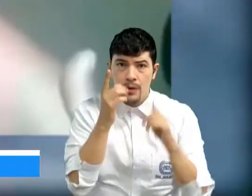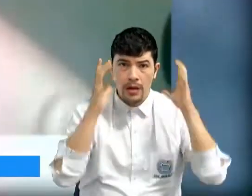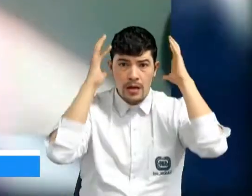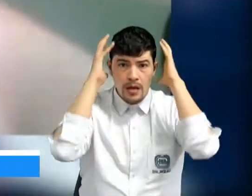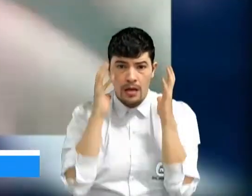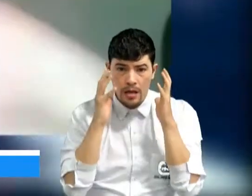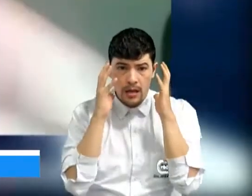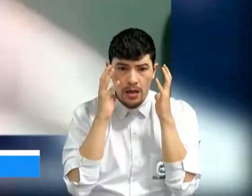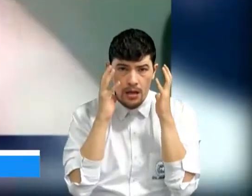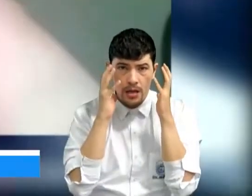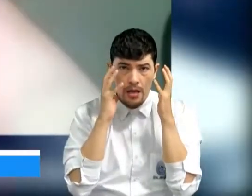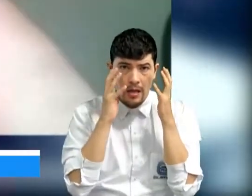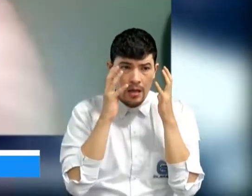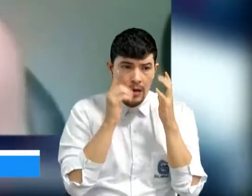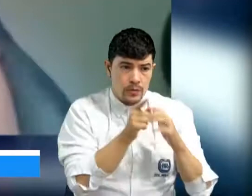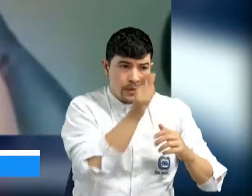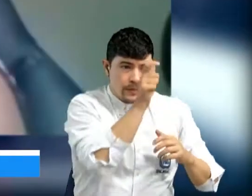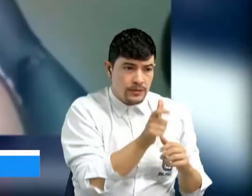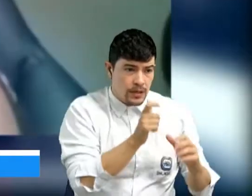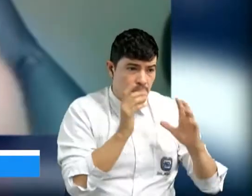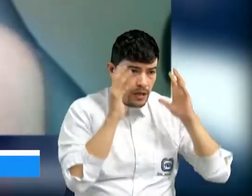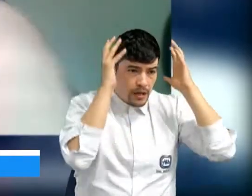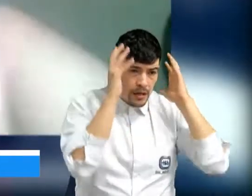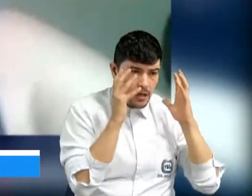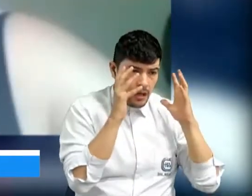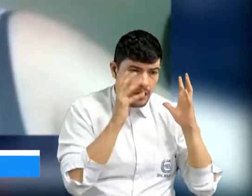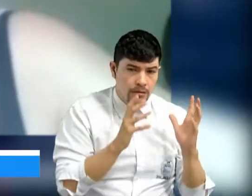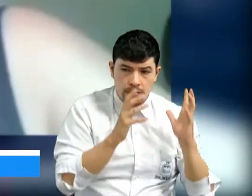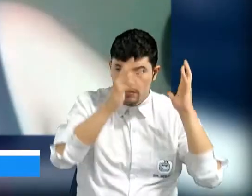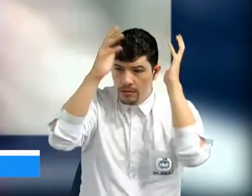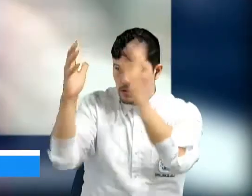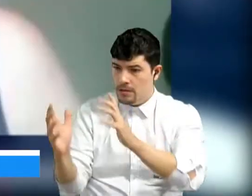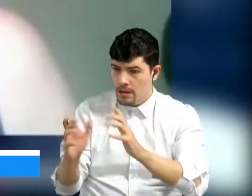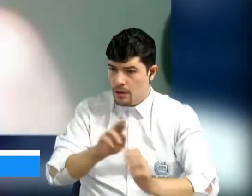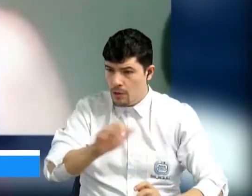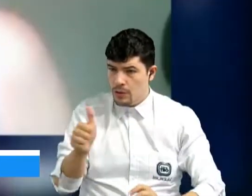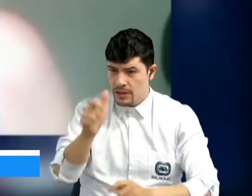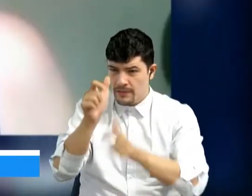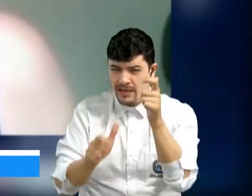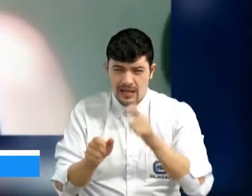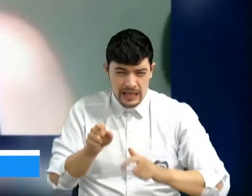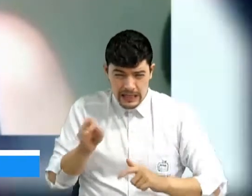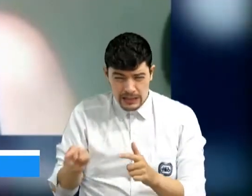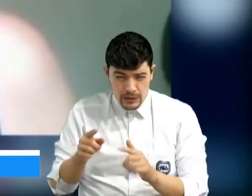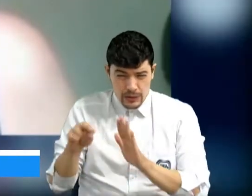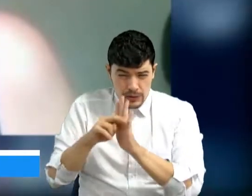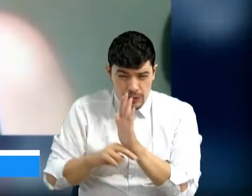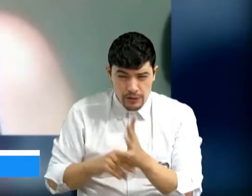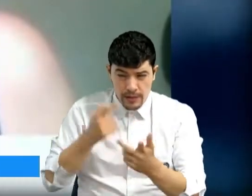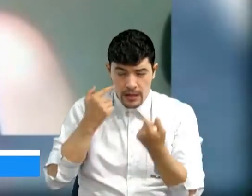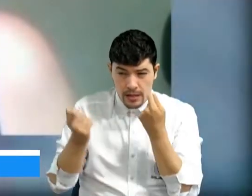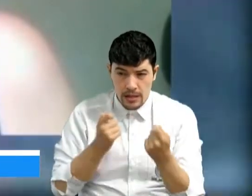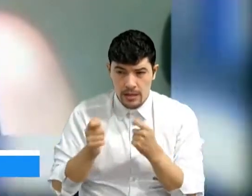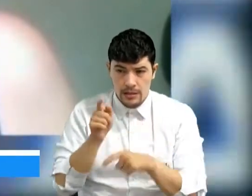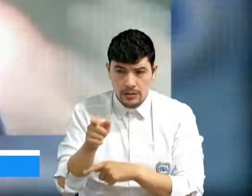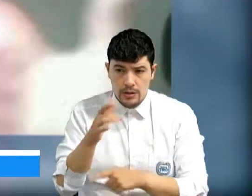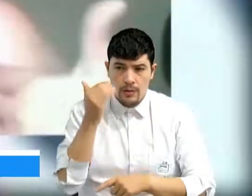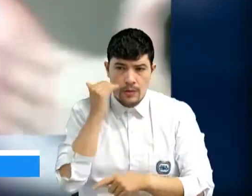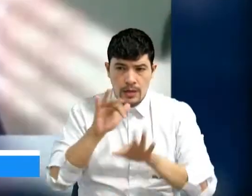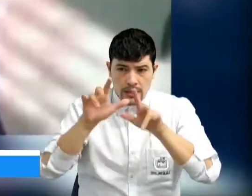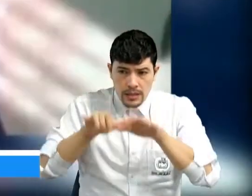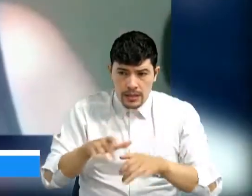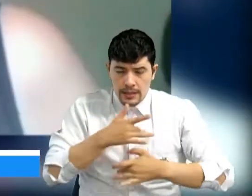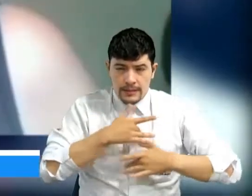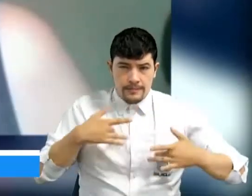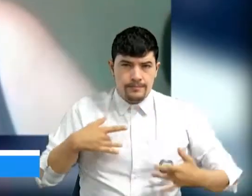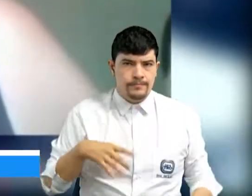acaban de quitar a una persona que transportan, que le ponen el casco al otro. Eso se ha regulado, señora secretaria de salud. Por